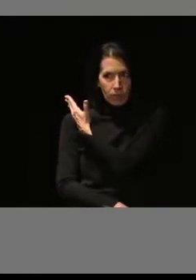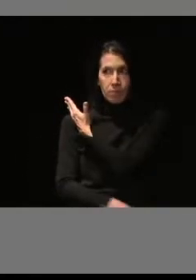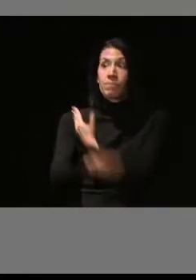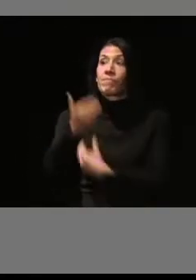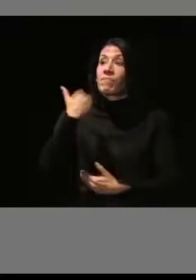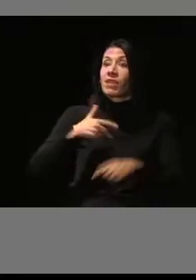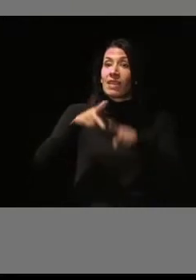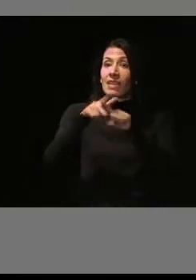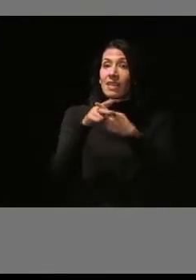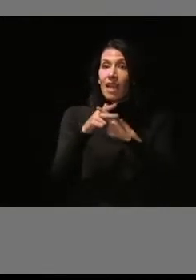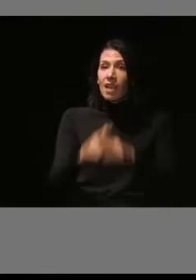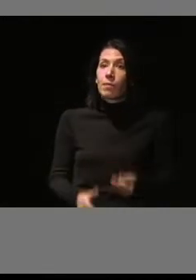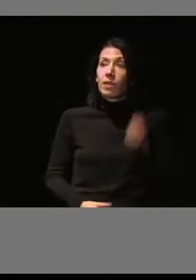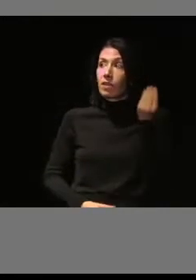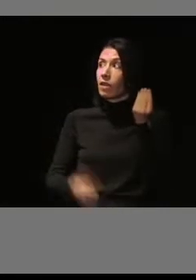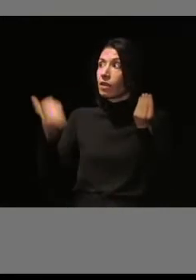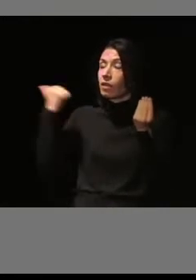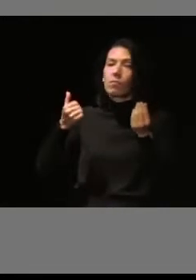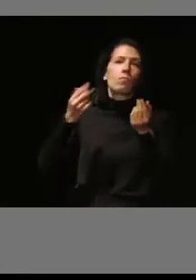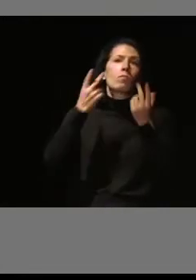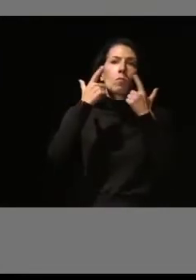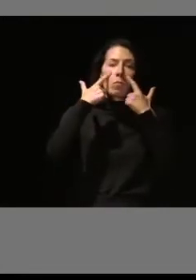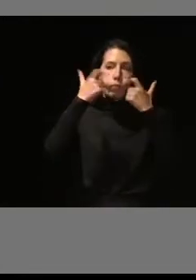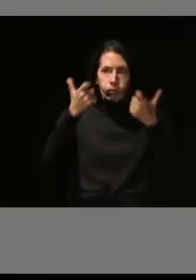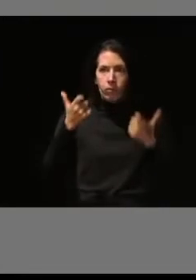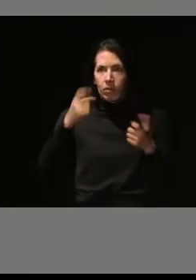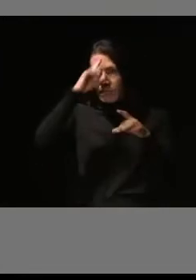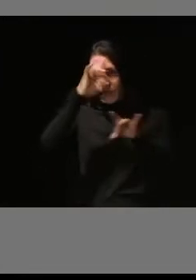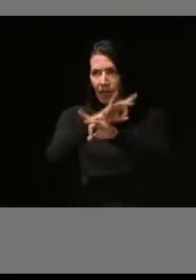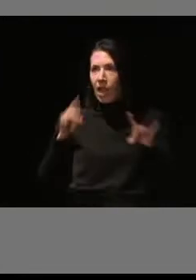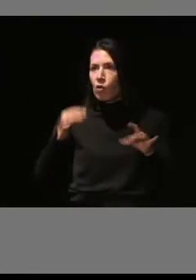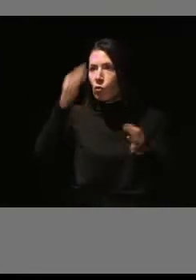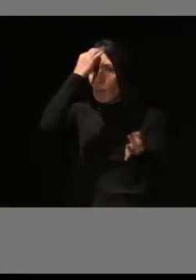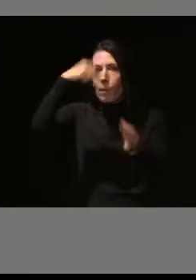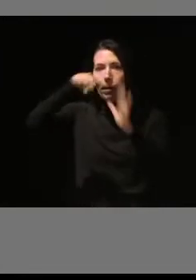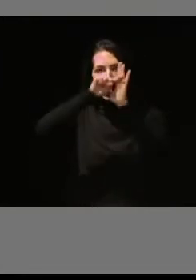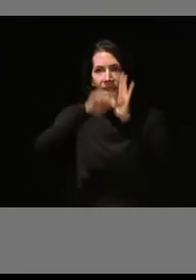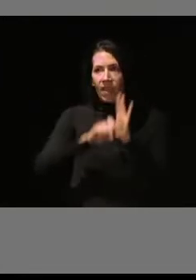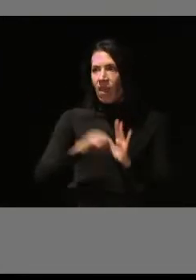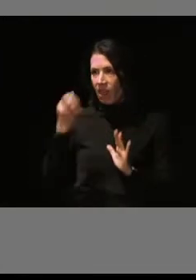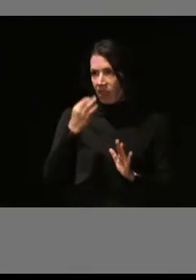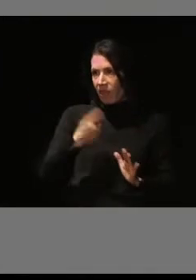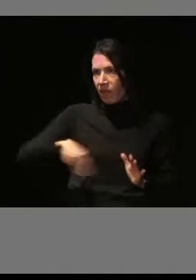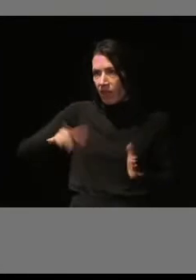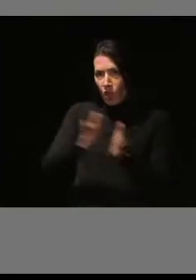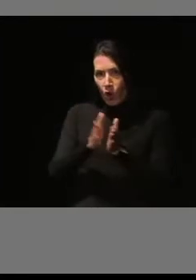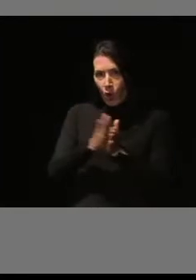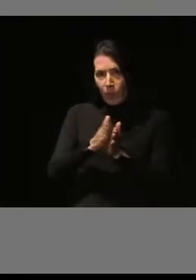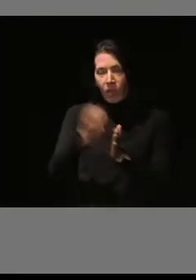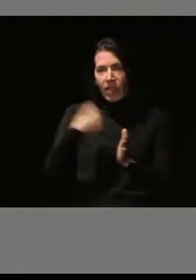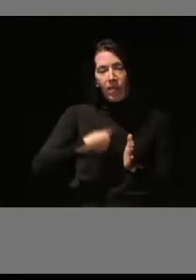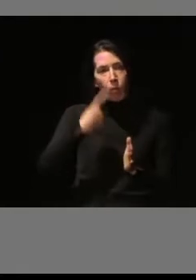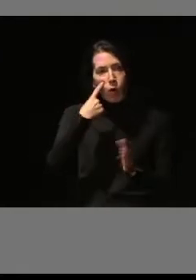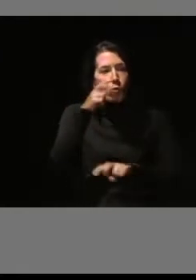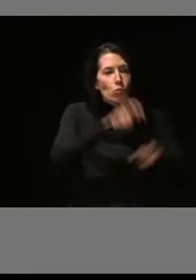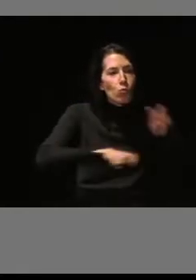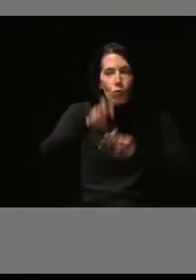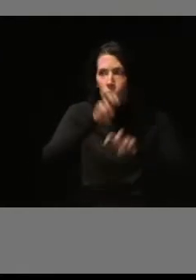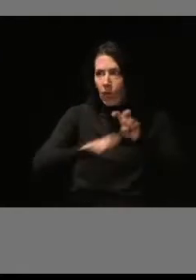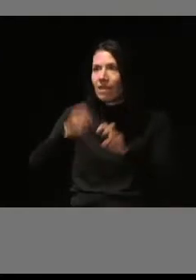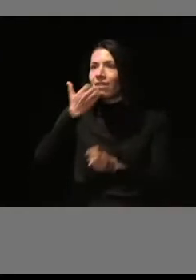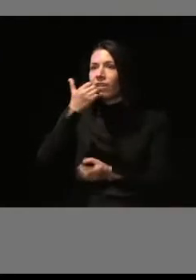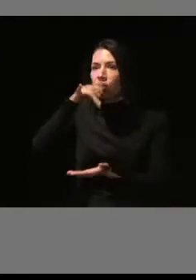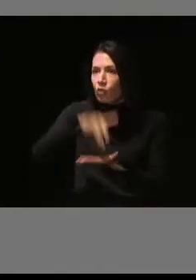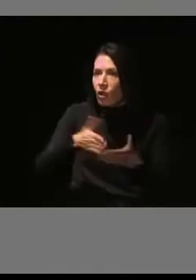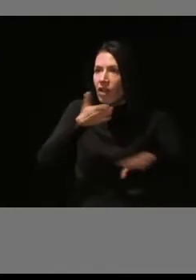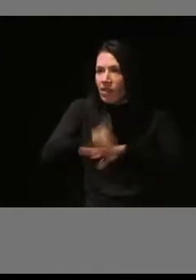herramienta se visibilizan claramente qué medidas tienen que tener en cuenta nuestros compañeros en las unidades integrales de distrito a la hora